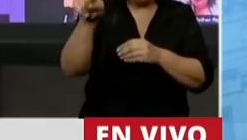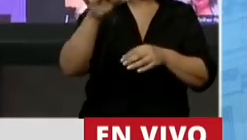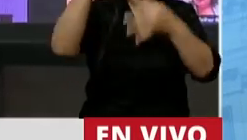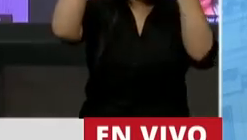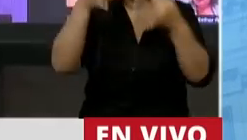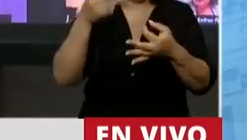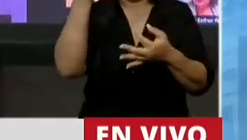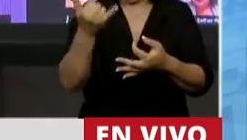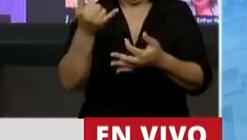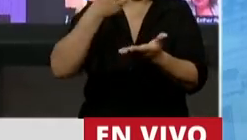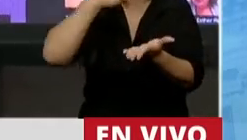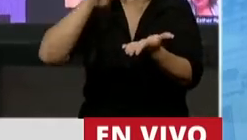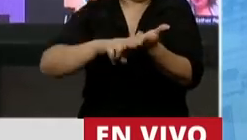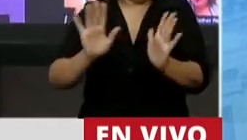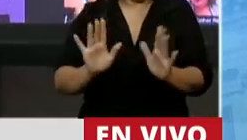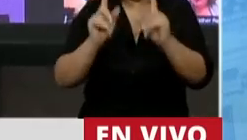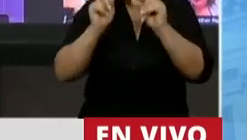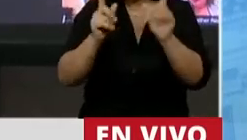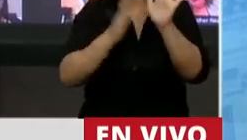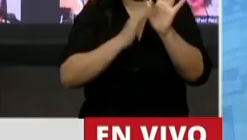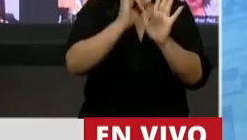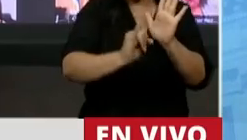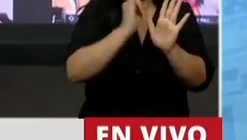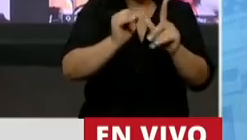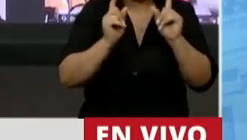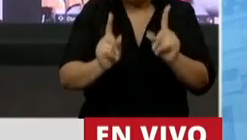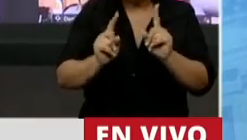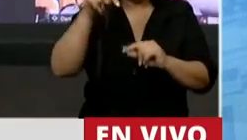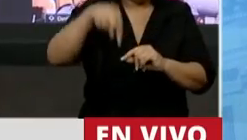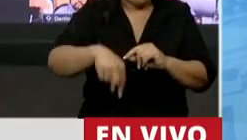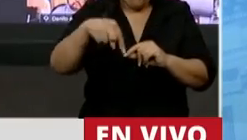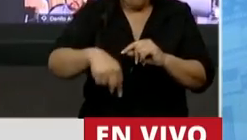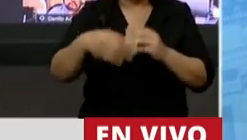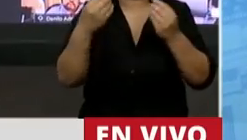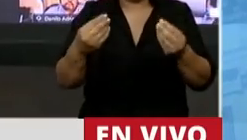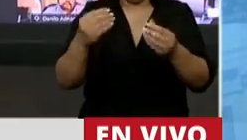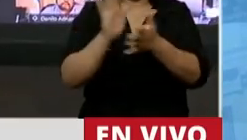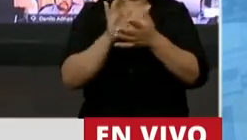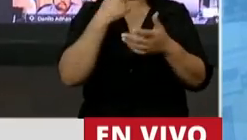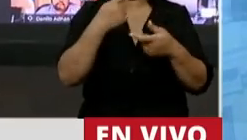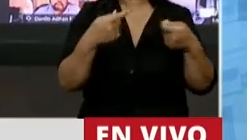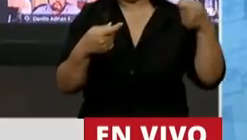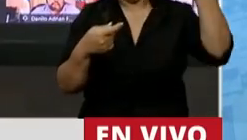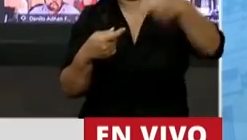tributo. Exactamente los mismos argumentos que acá se están dando para transformar el aporte